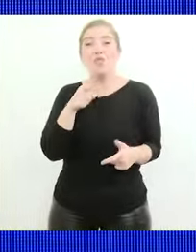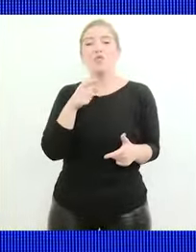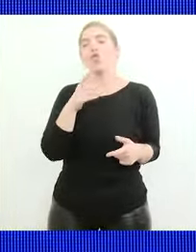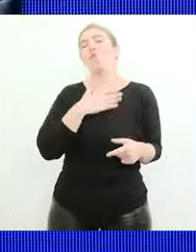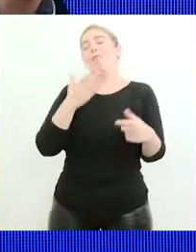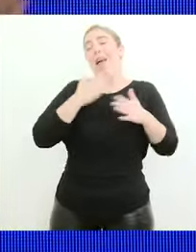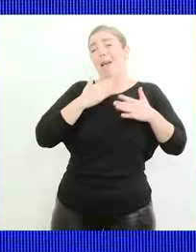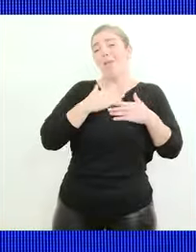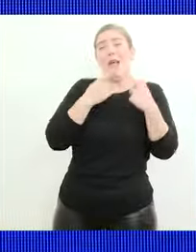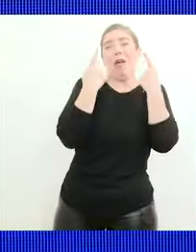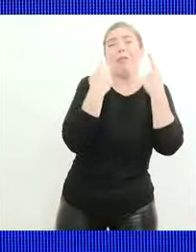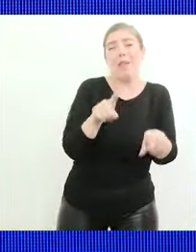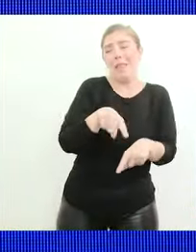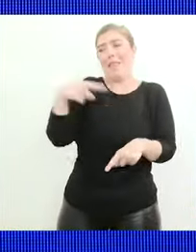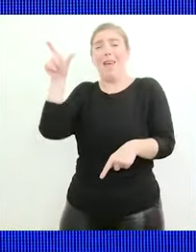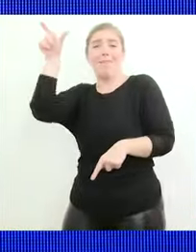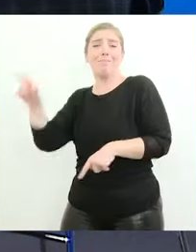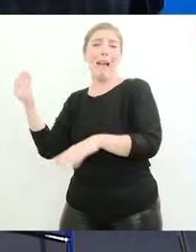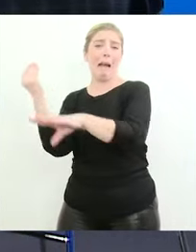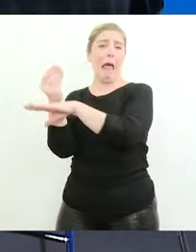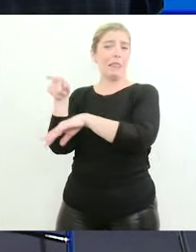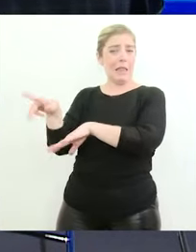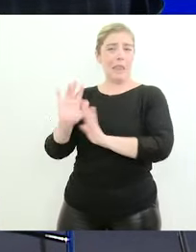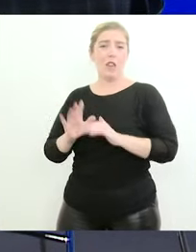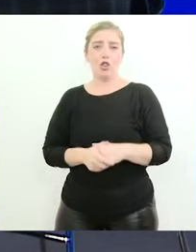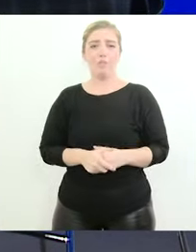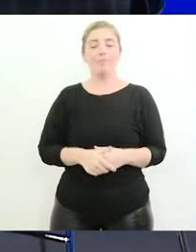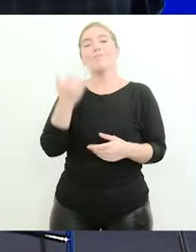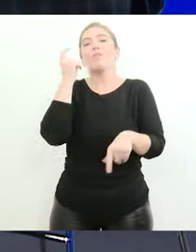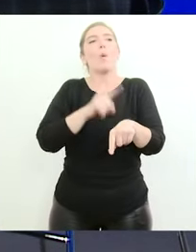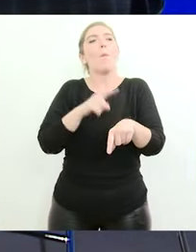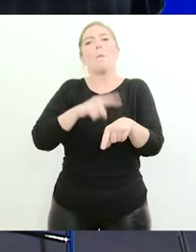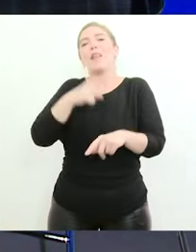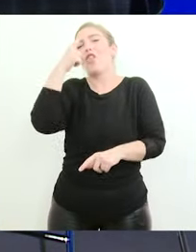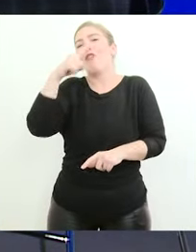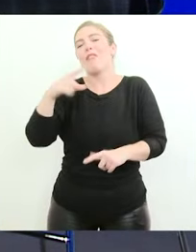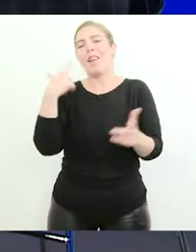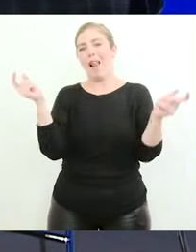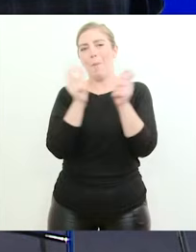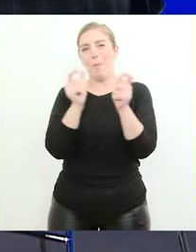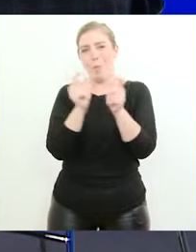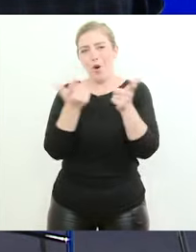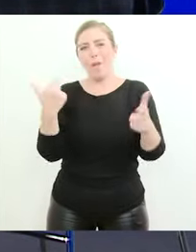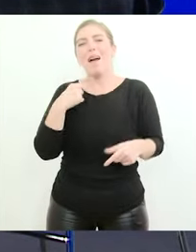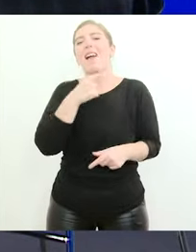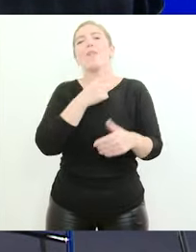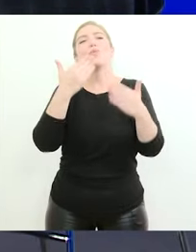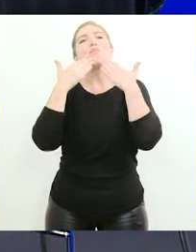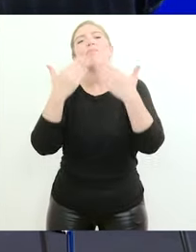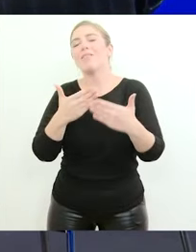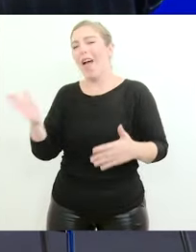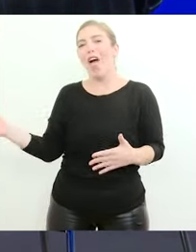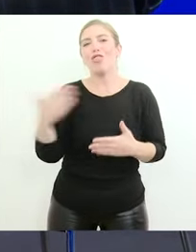distinto a este otro candidato hemos llegado al final de este programa queremos agradecerles a todos por haber